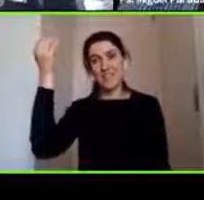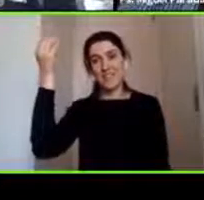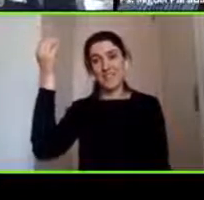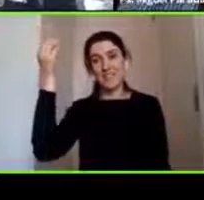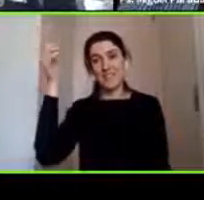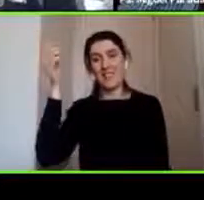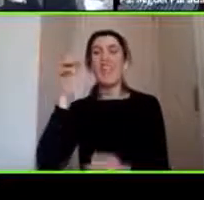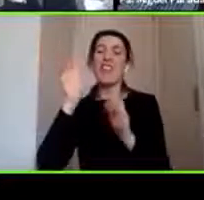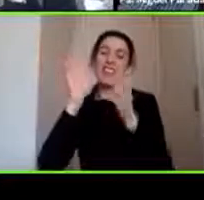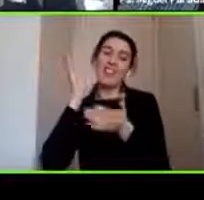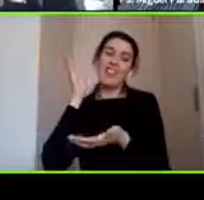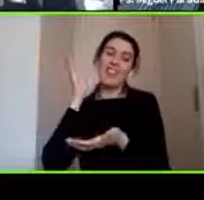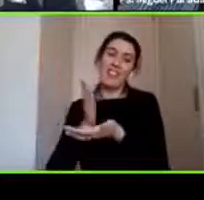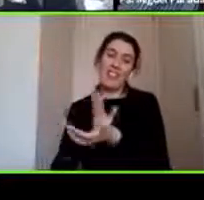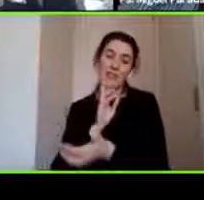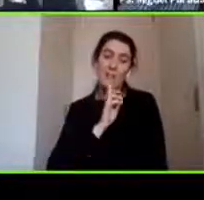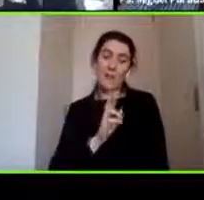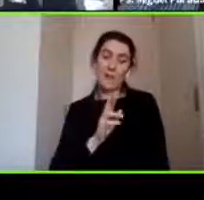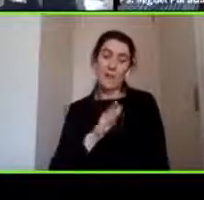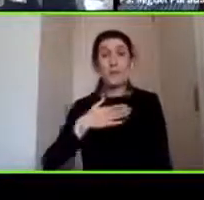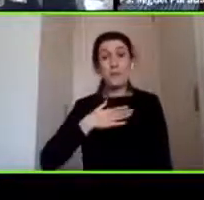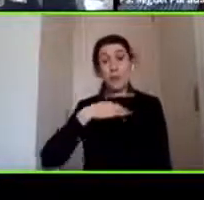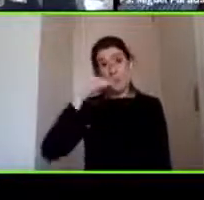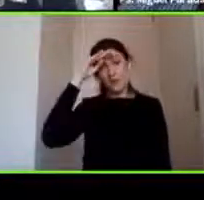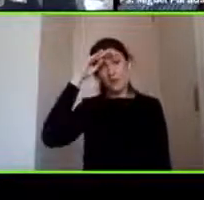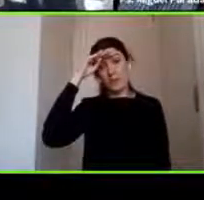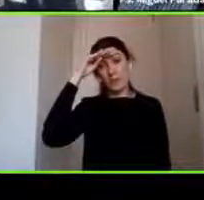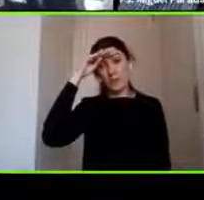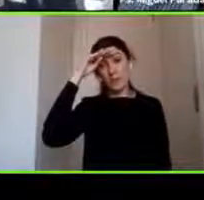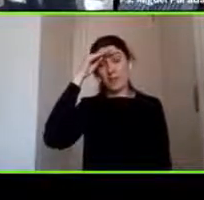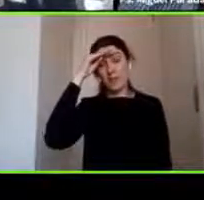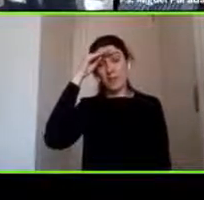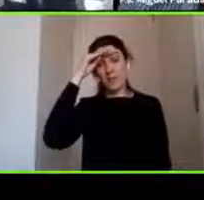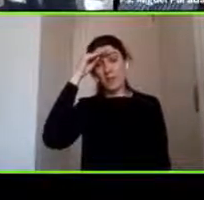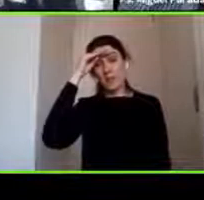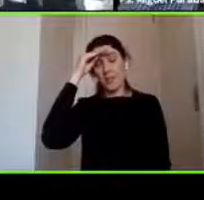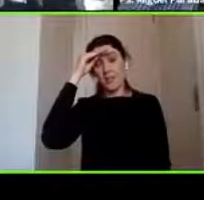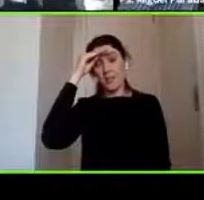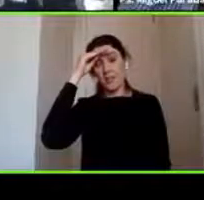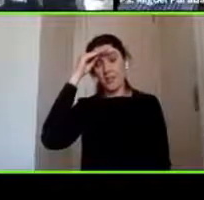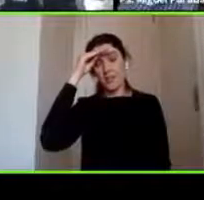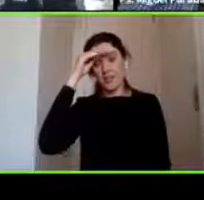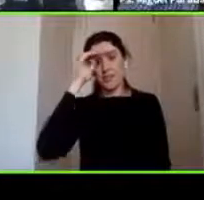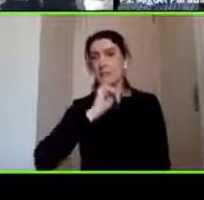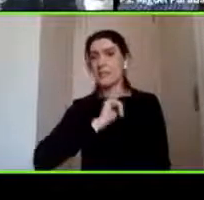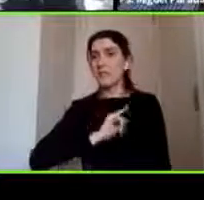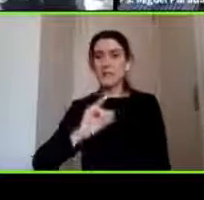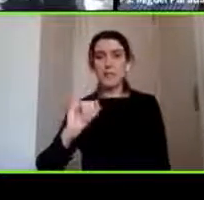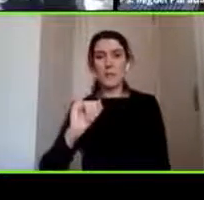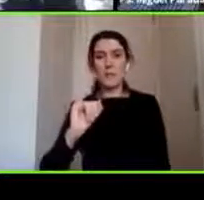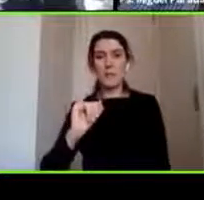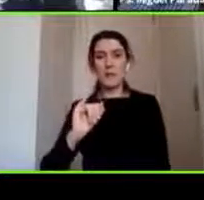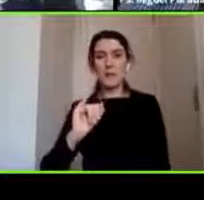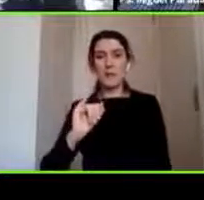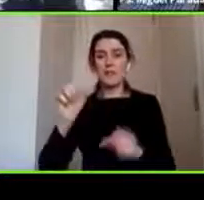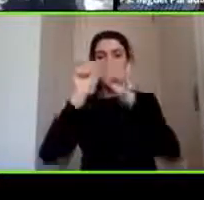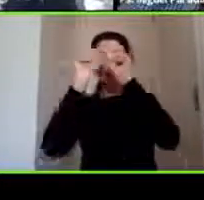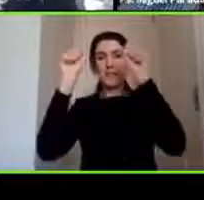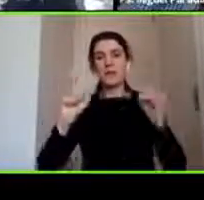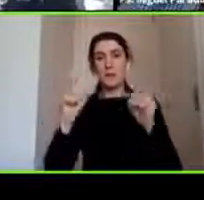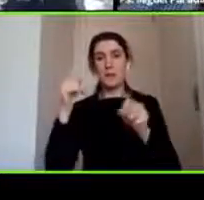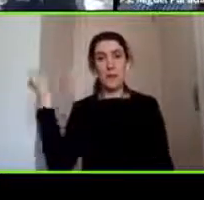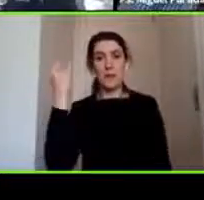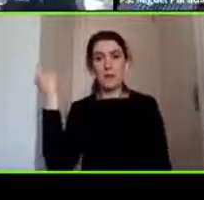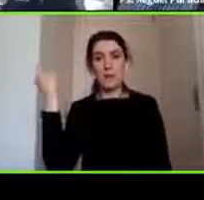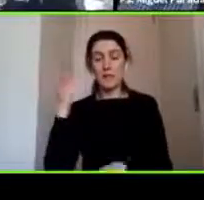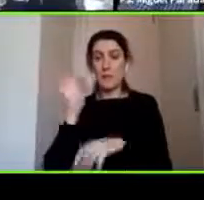mi experiencia y desde el trabajo que tengo yo creo que siempre es importante activar el sistema de emergencia el sistema de emergencia médico creo